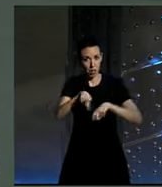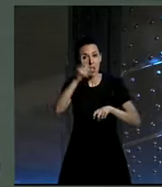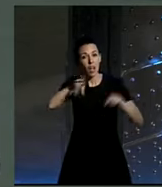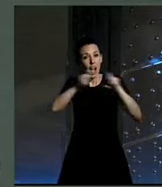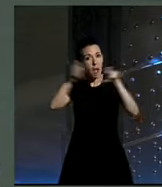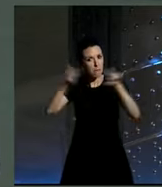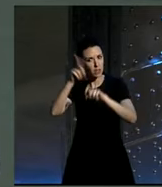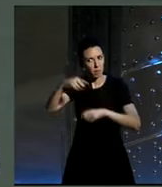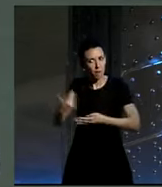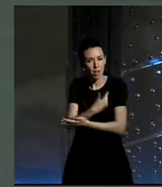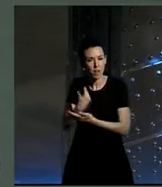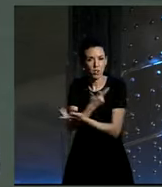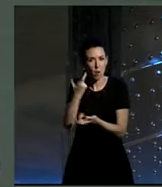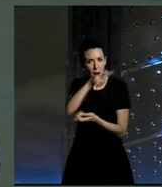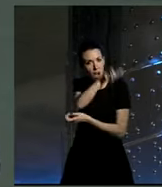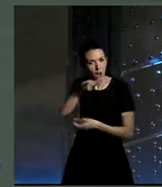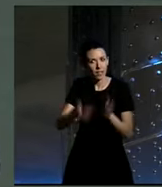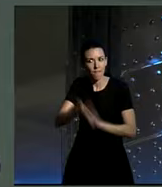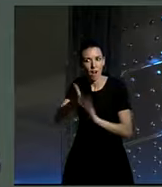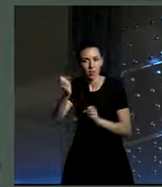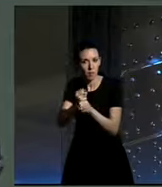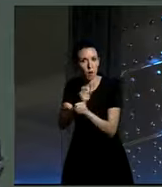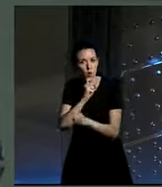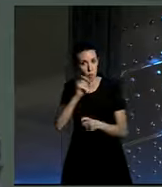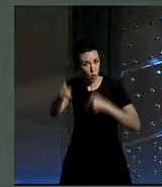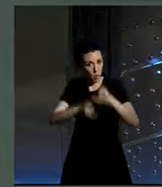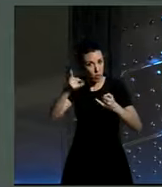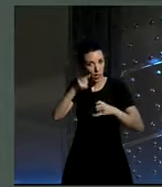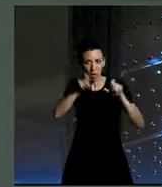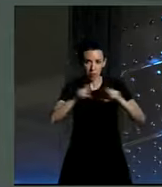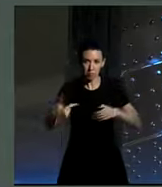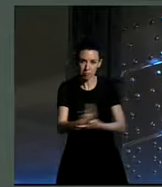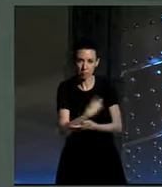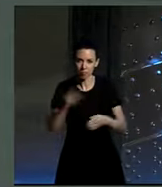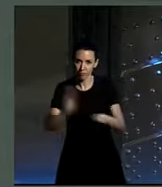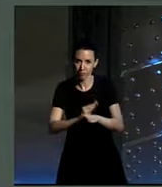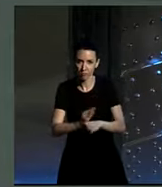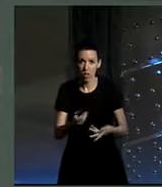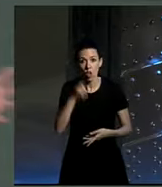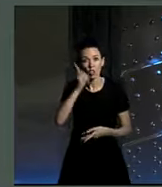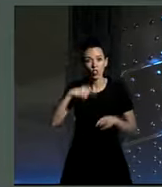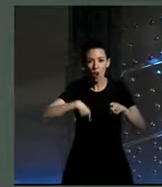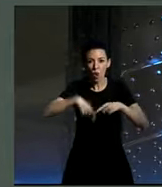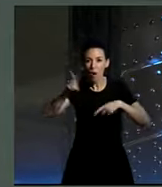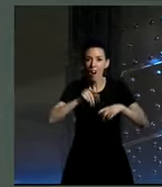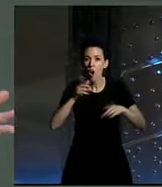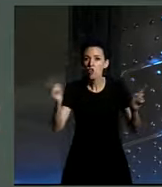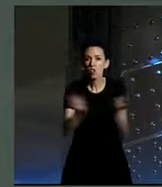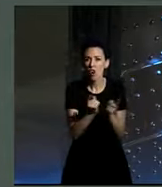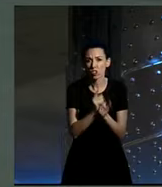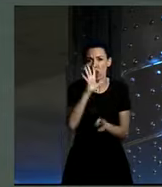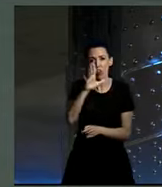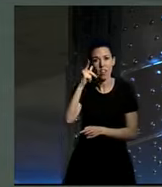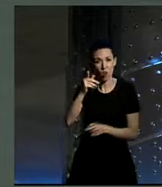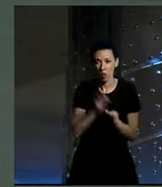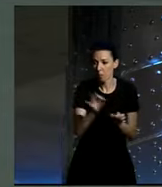beneficios para la gente que va a trabajar en bicicleta lo que se está intentando es que no solo sean los trayectos cortos de 5 kilómetros que es en los que